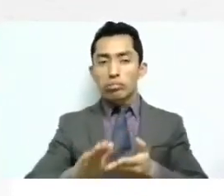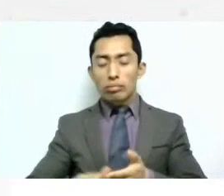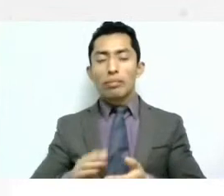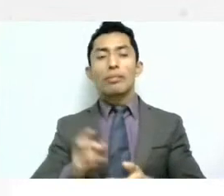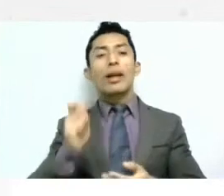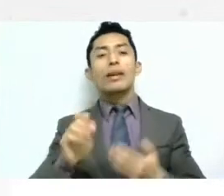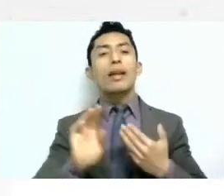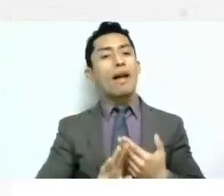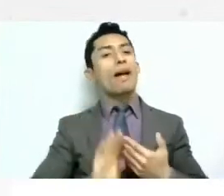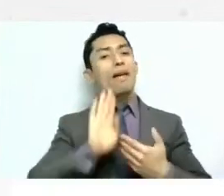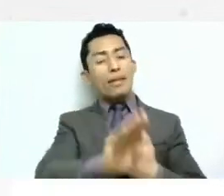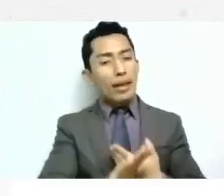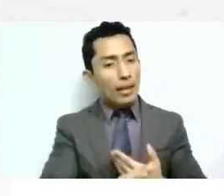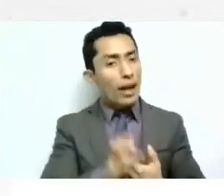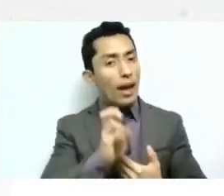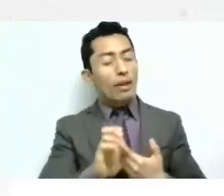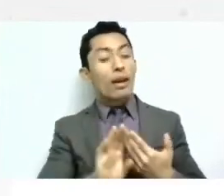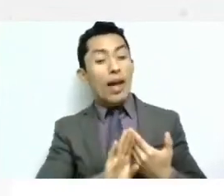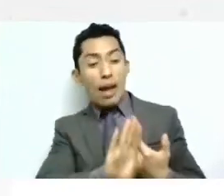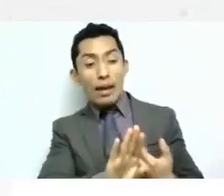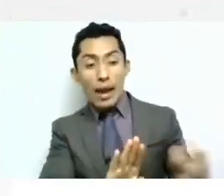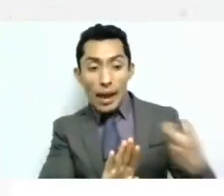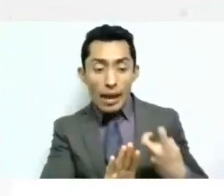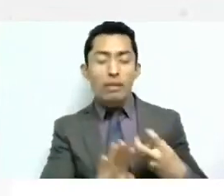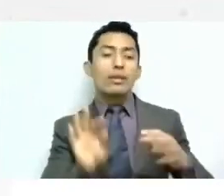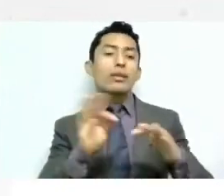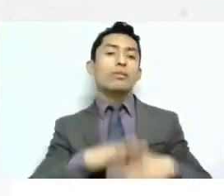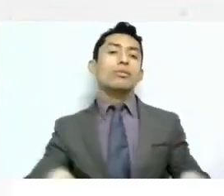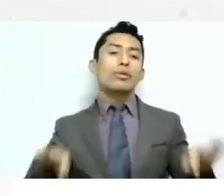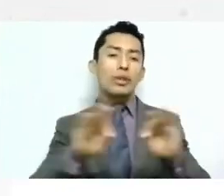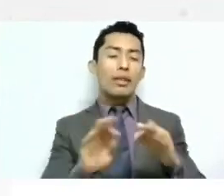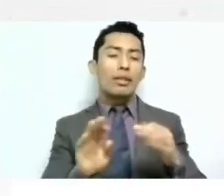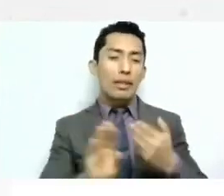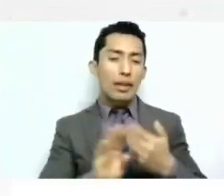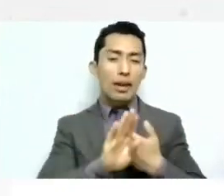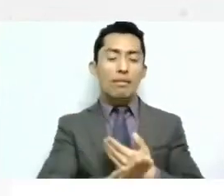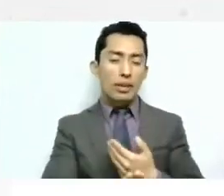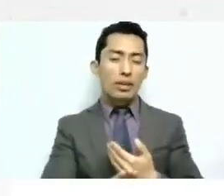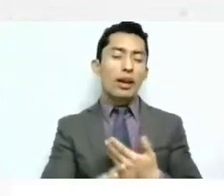prevención poder prevenir que se den